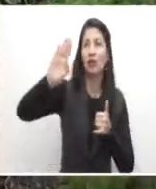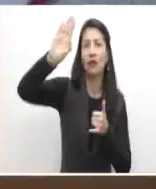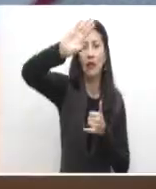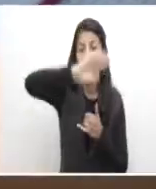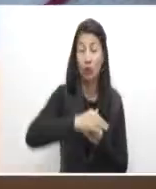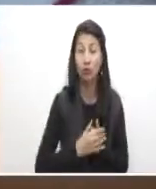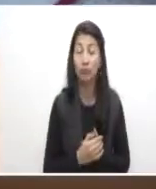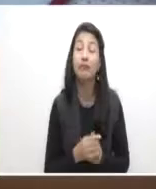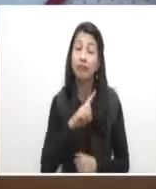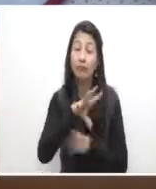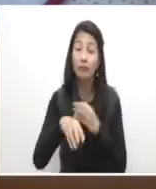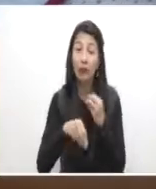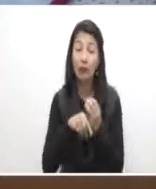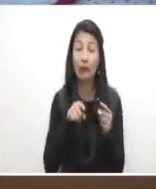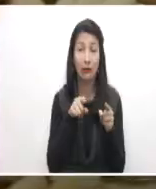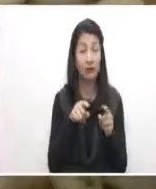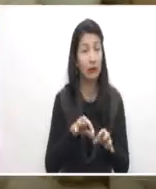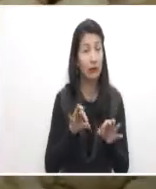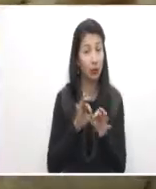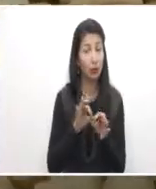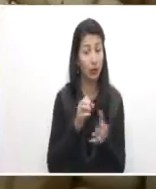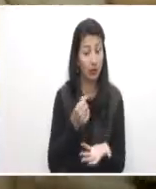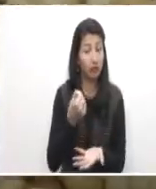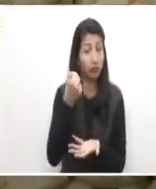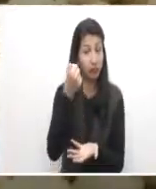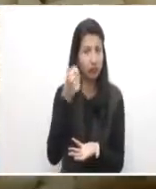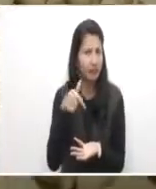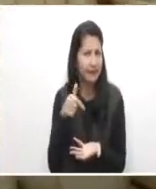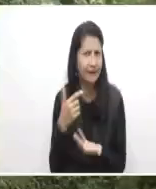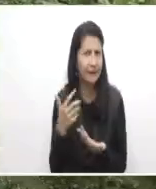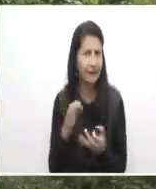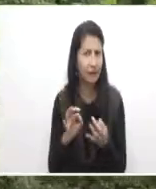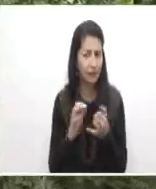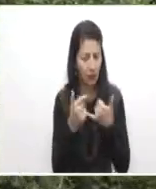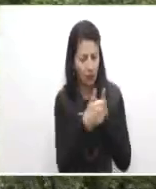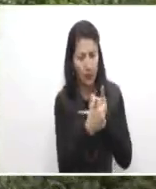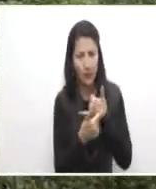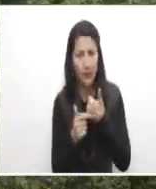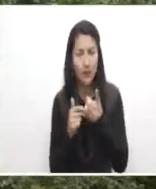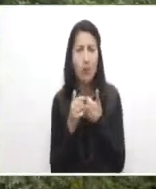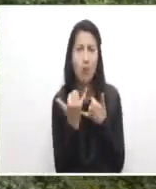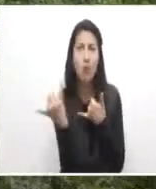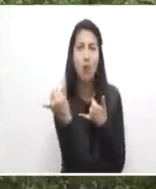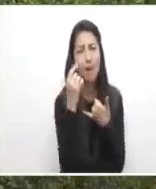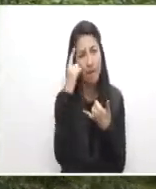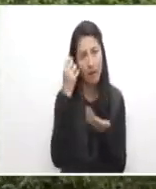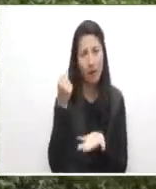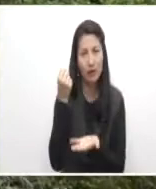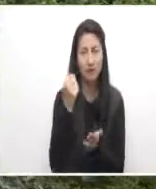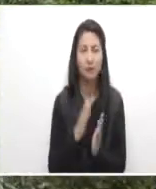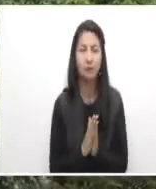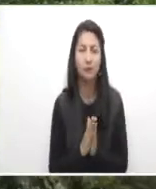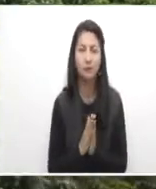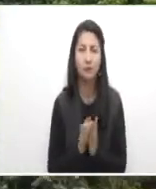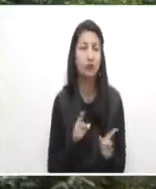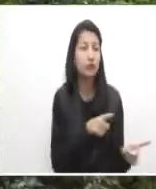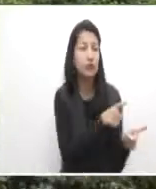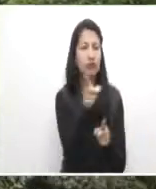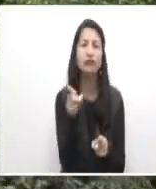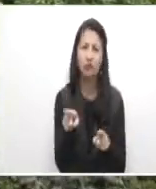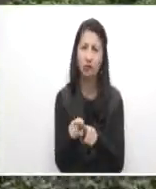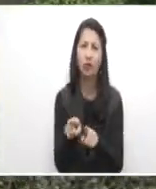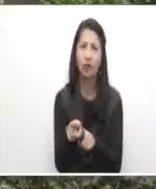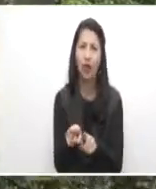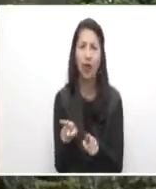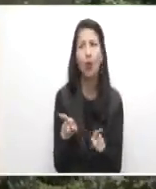No obstante, dichos recursos son para los colombianos emprendedores en estas zonas. Es muy importante que vean en el Fondo Emprender una